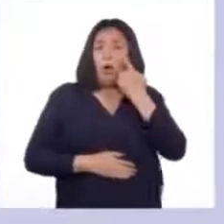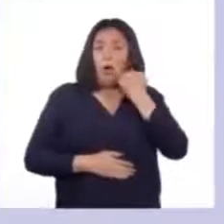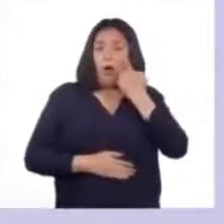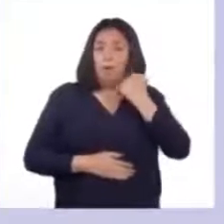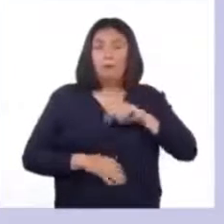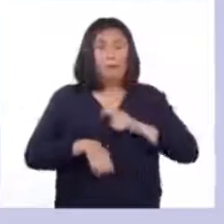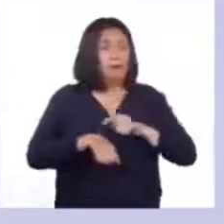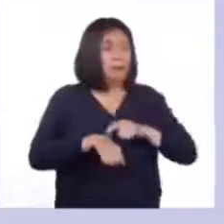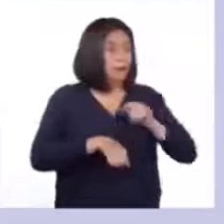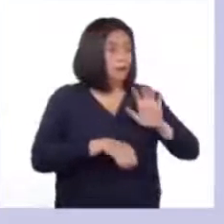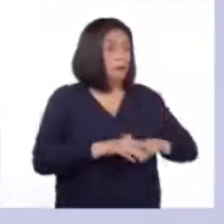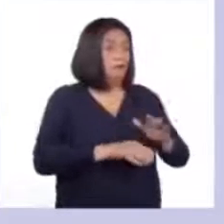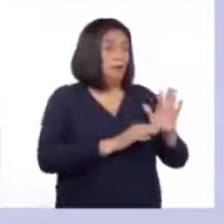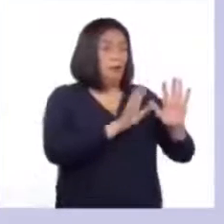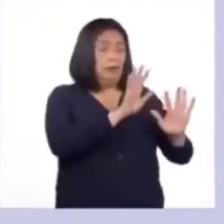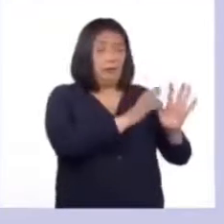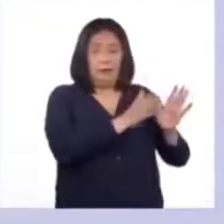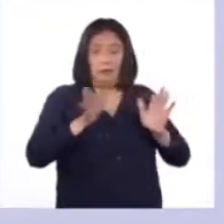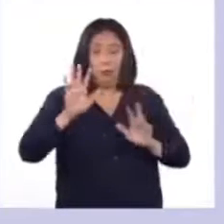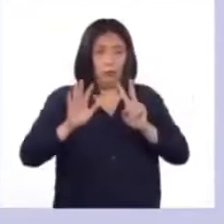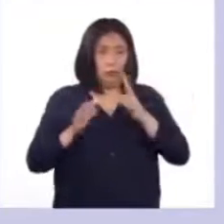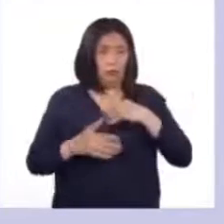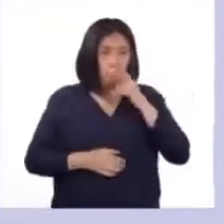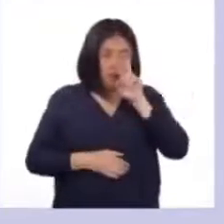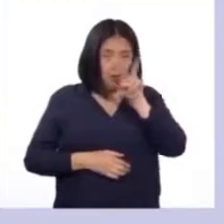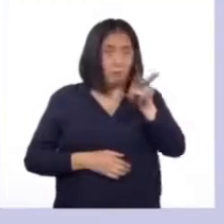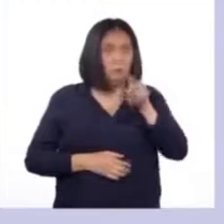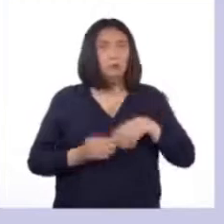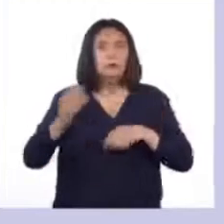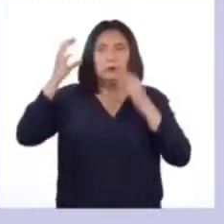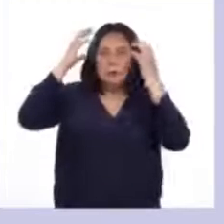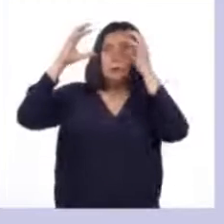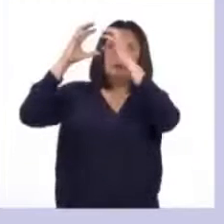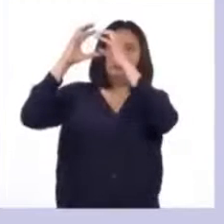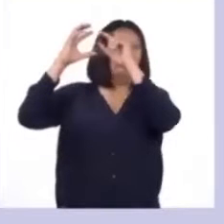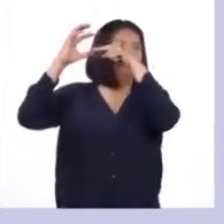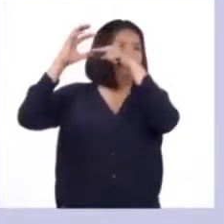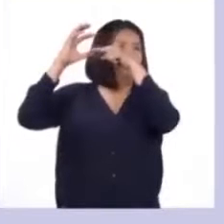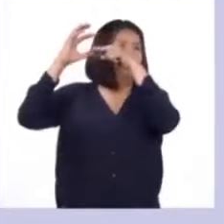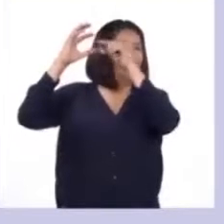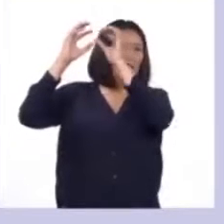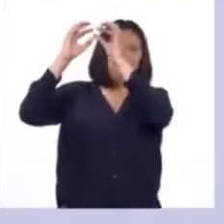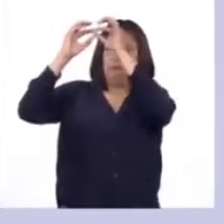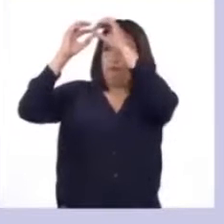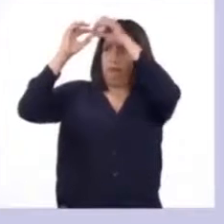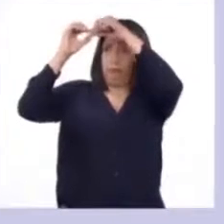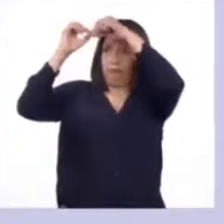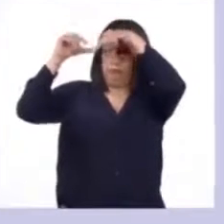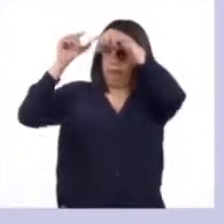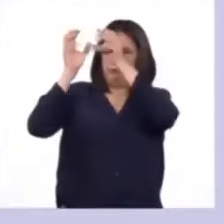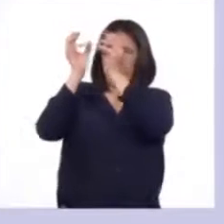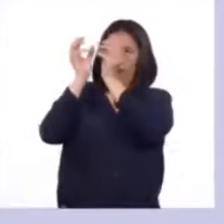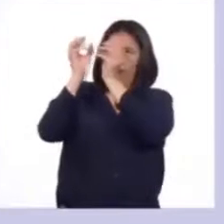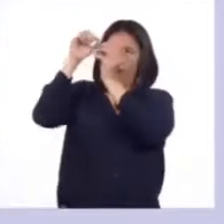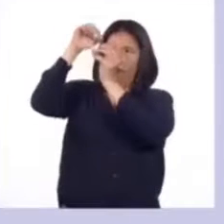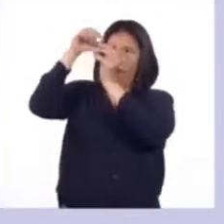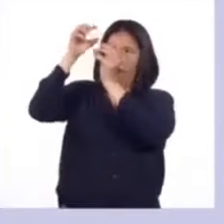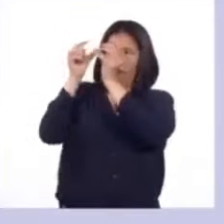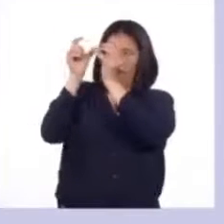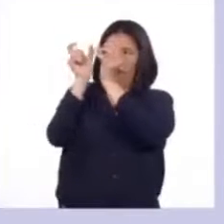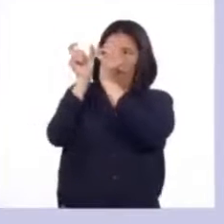pubertad, veamos la siguiente imagen. En el hipotálamo se produce una hormona que viaja a la glándula pituitaria.